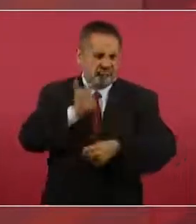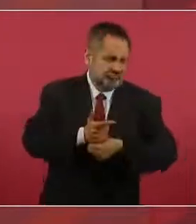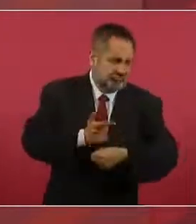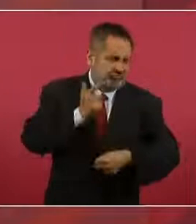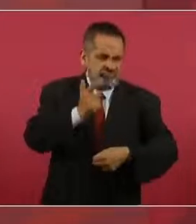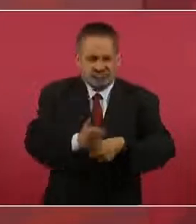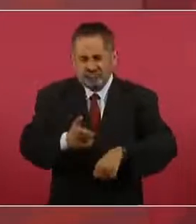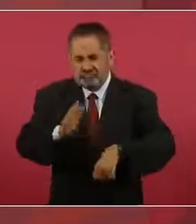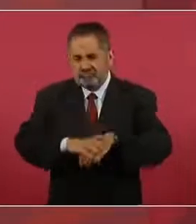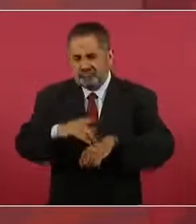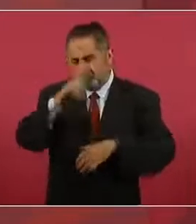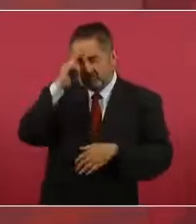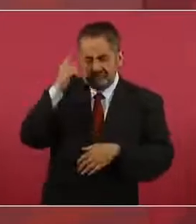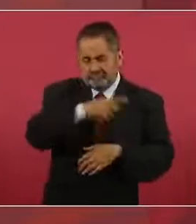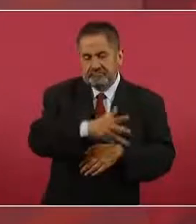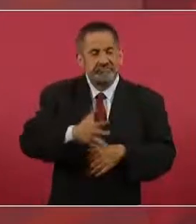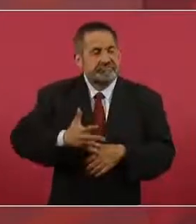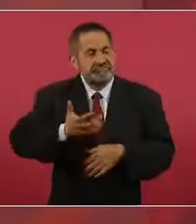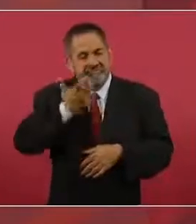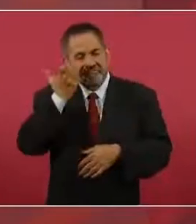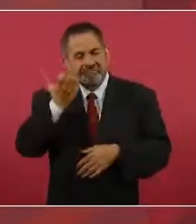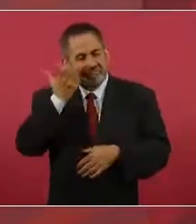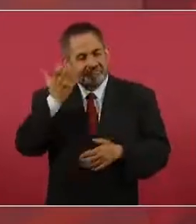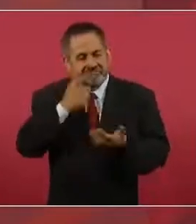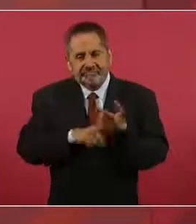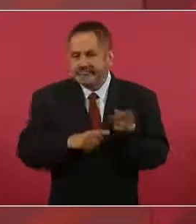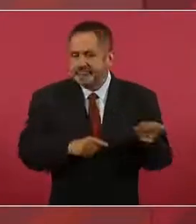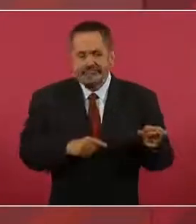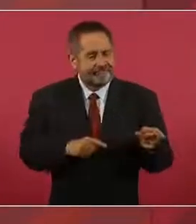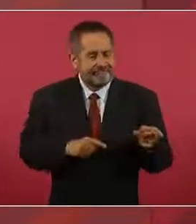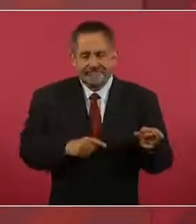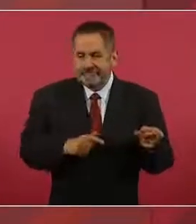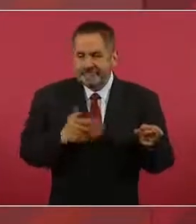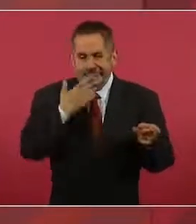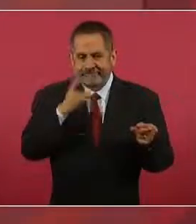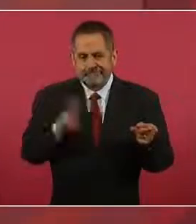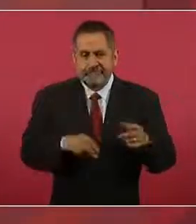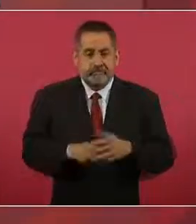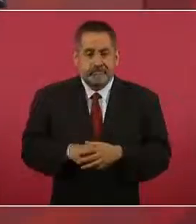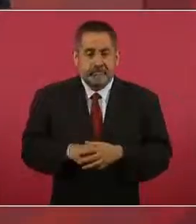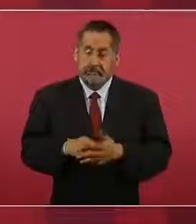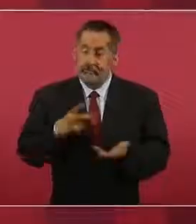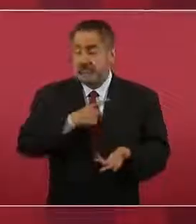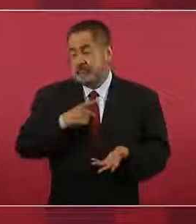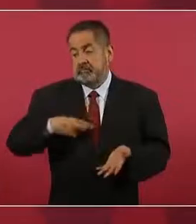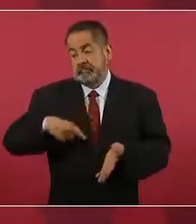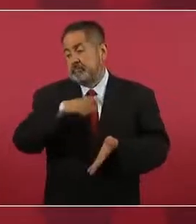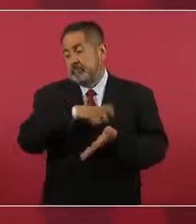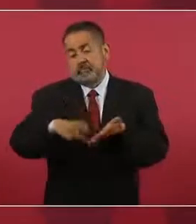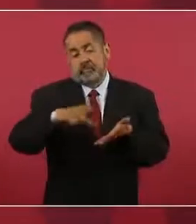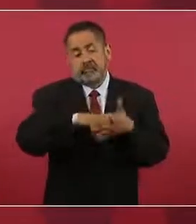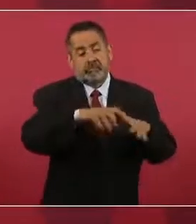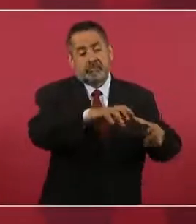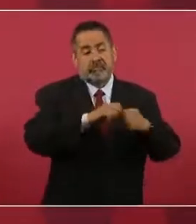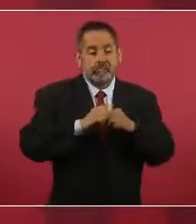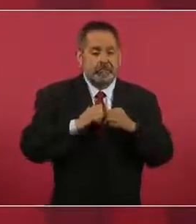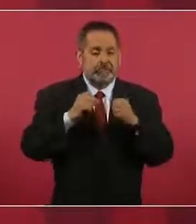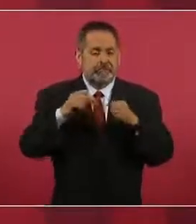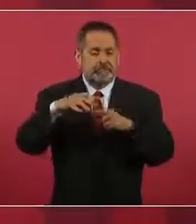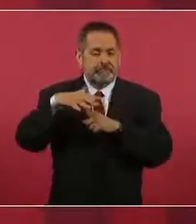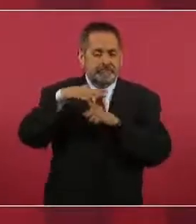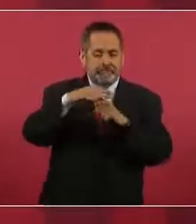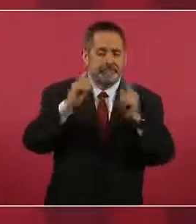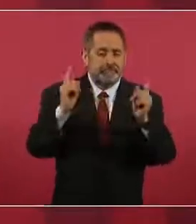el robo y había que comprar drones y